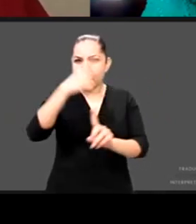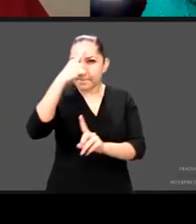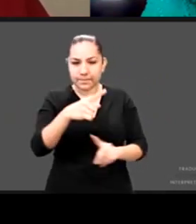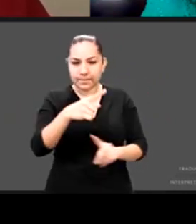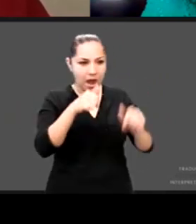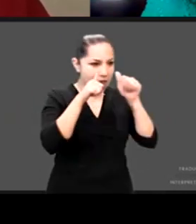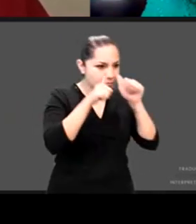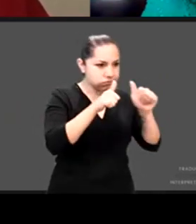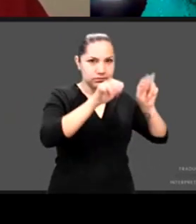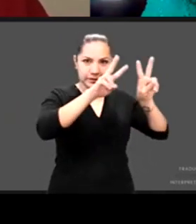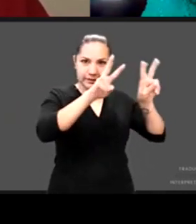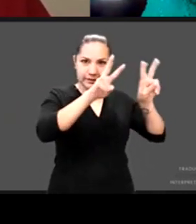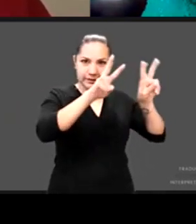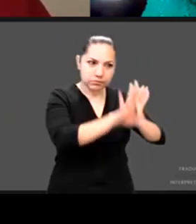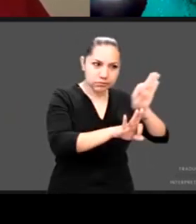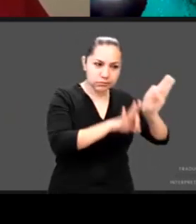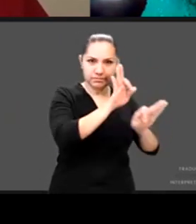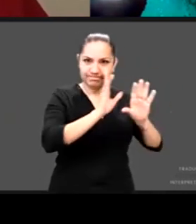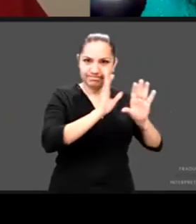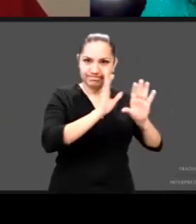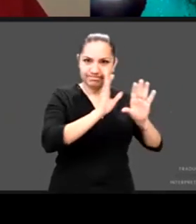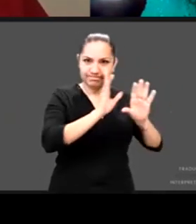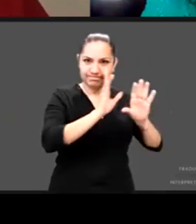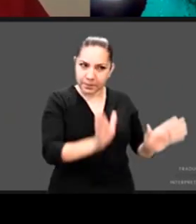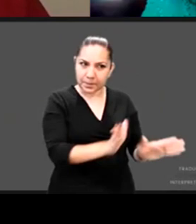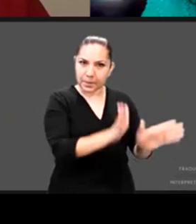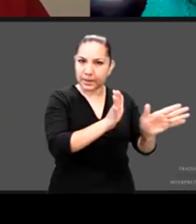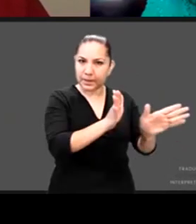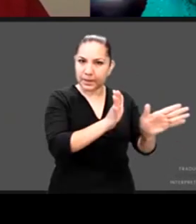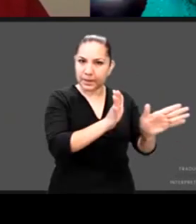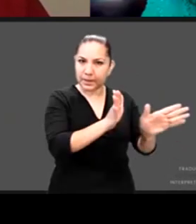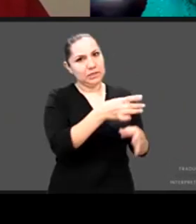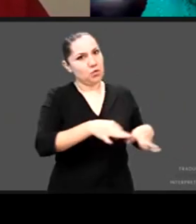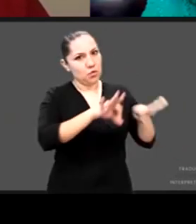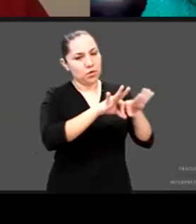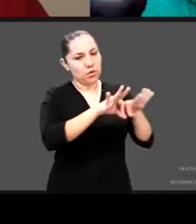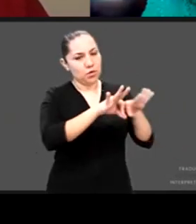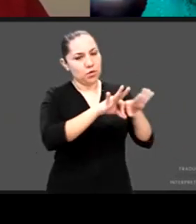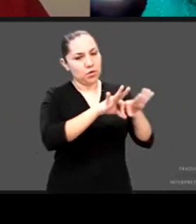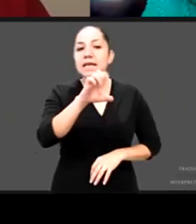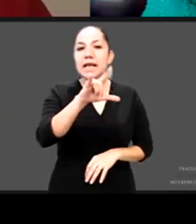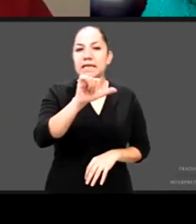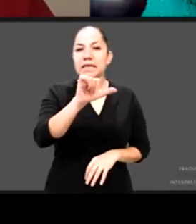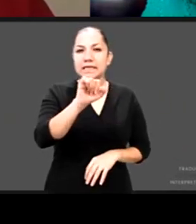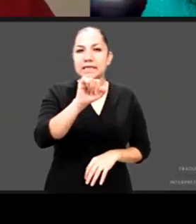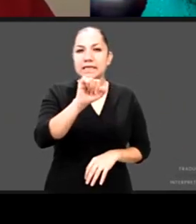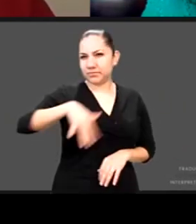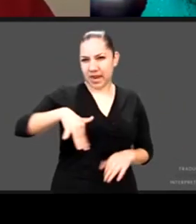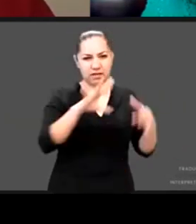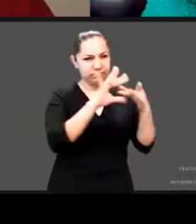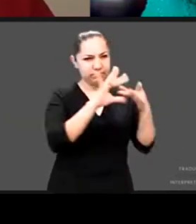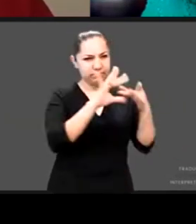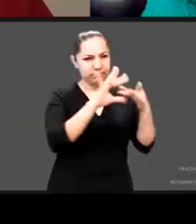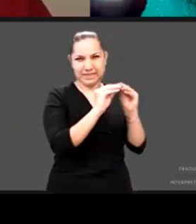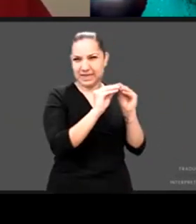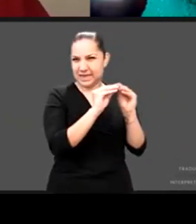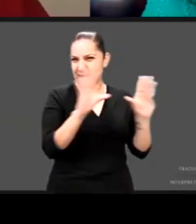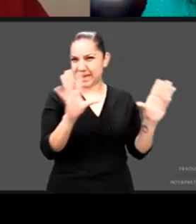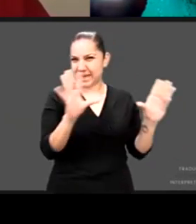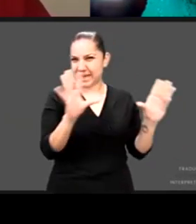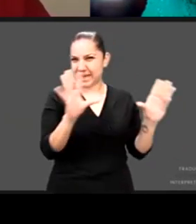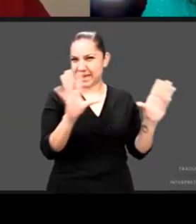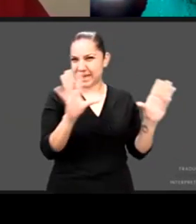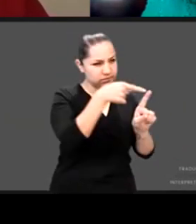niño y la niña para aprender creo que Lisa es muy clara y muy contundente en eso habla sin duda de que